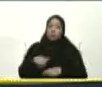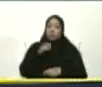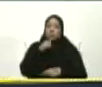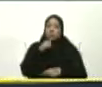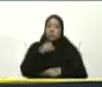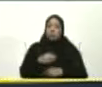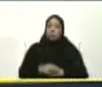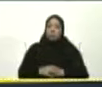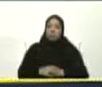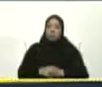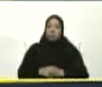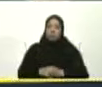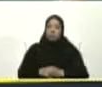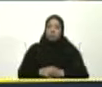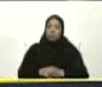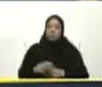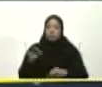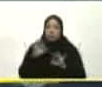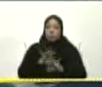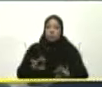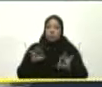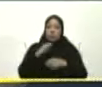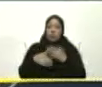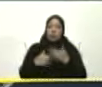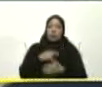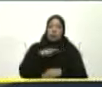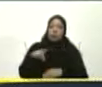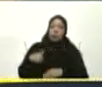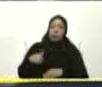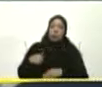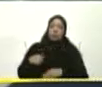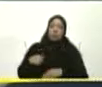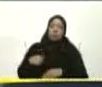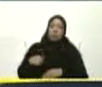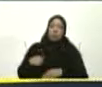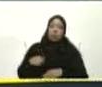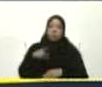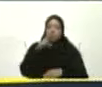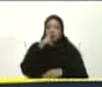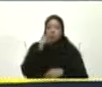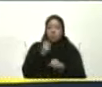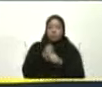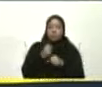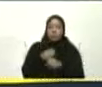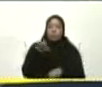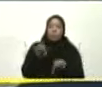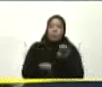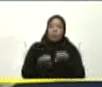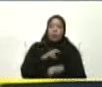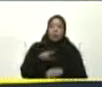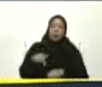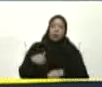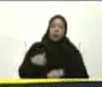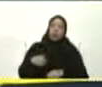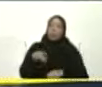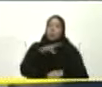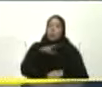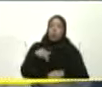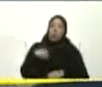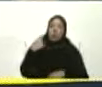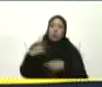Y cambiar La antigua Cultura petrolera Del derroche Y de la mala administración